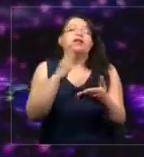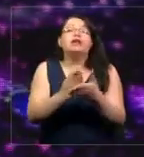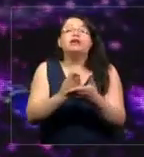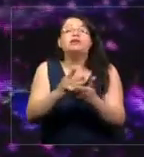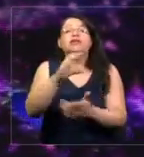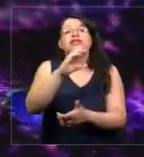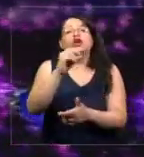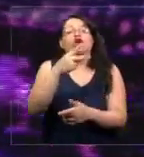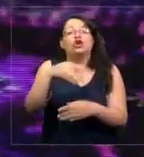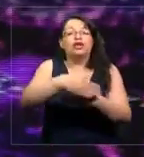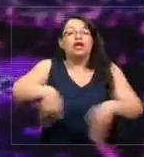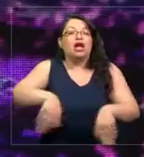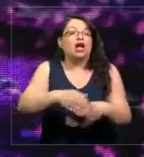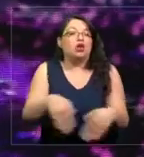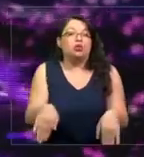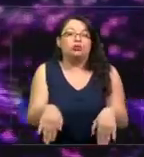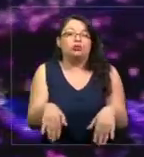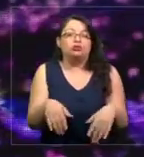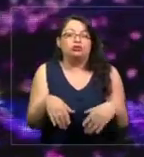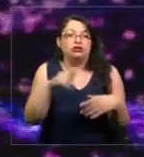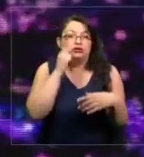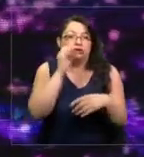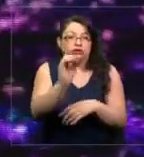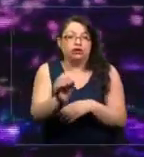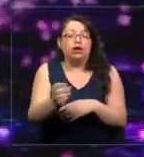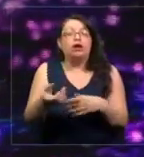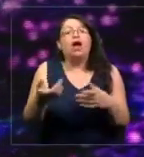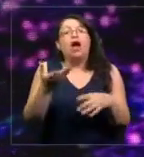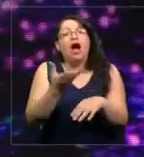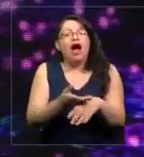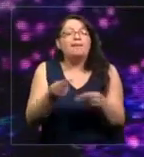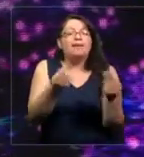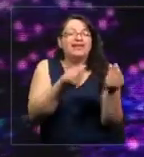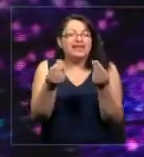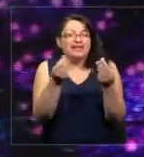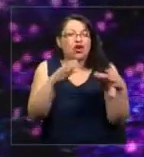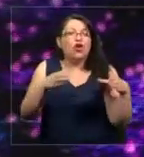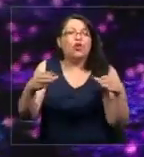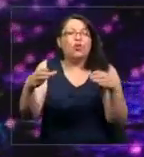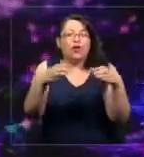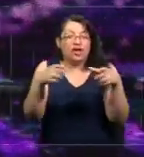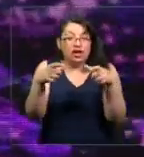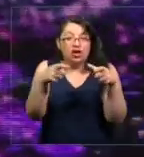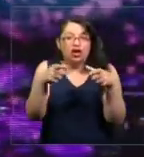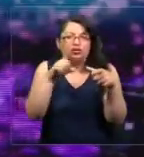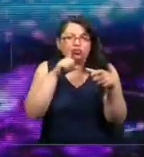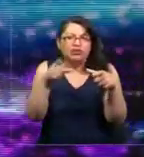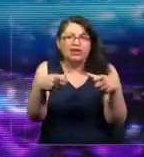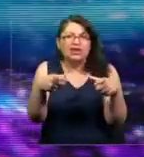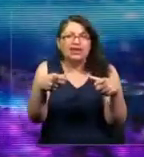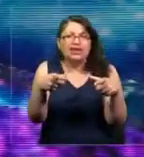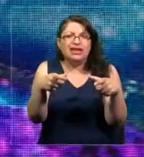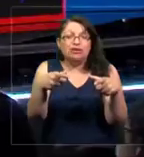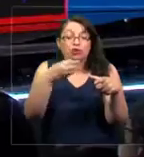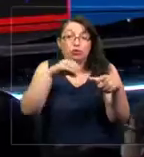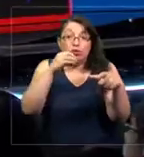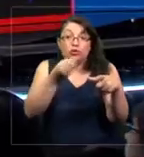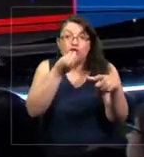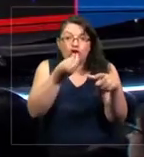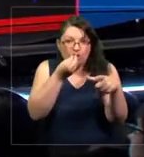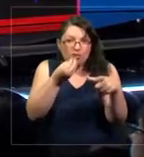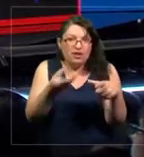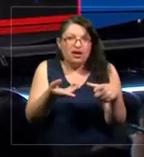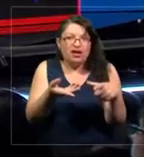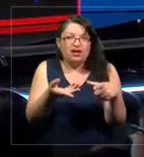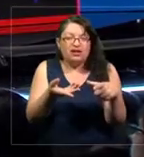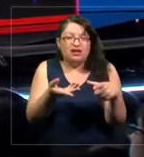ver esto gráficamente es que hay una torta que nos podemos comer para limitar la temperatura del planeta a